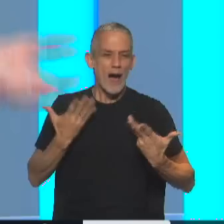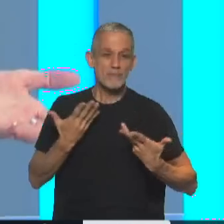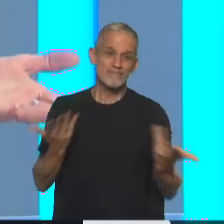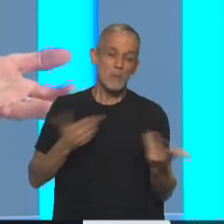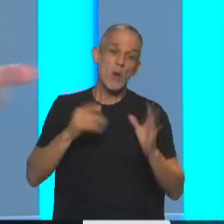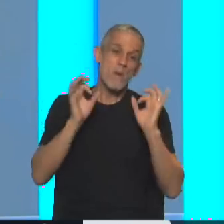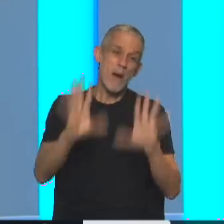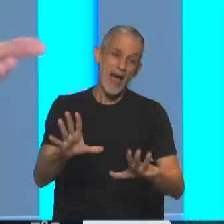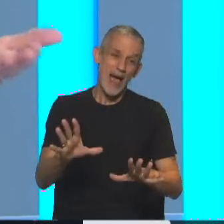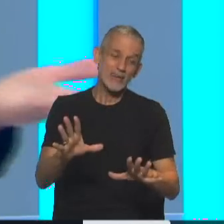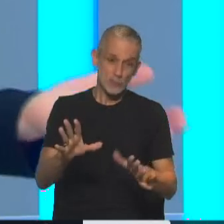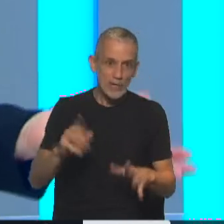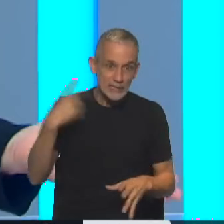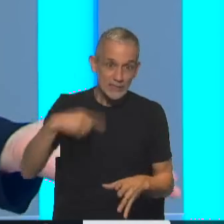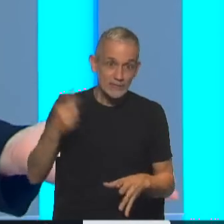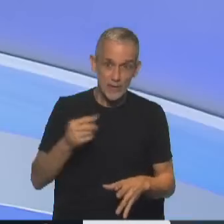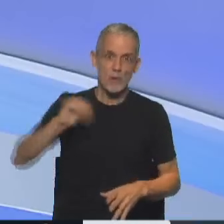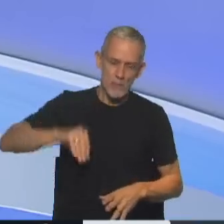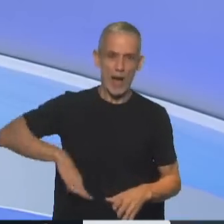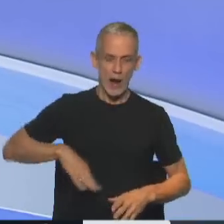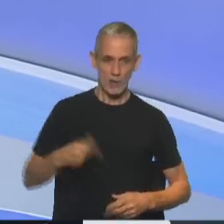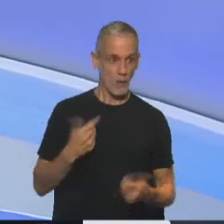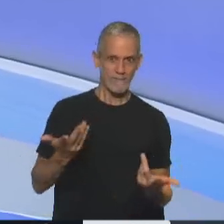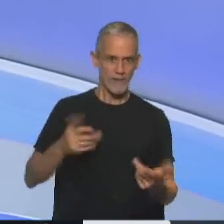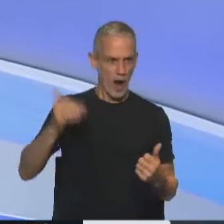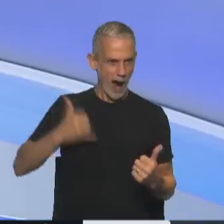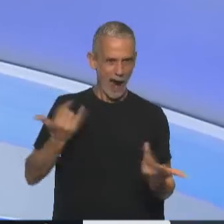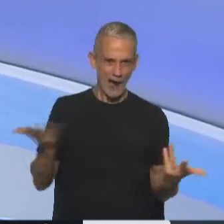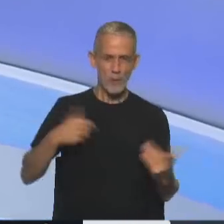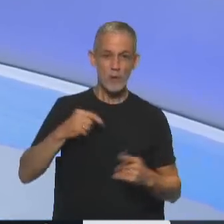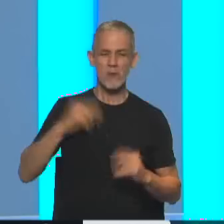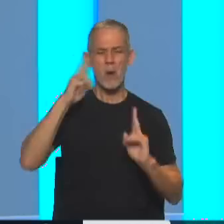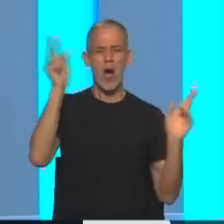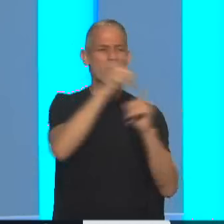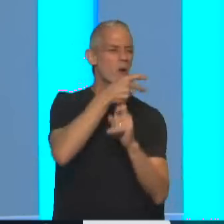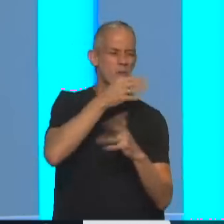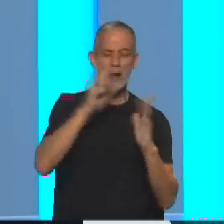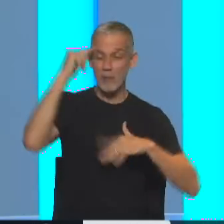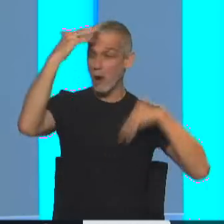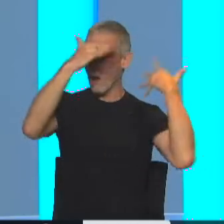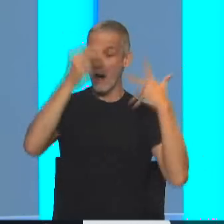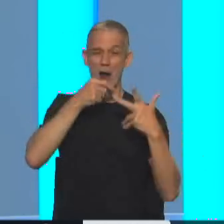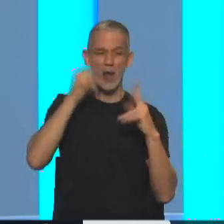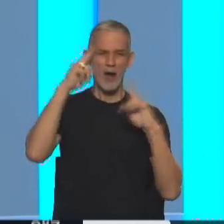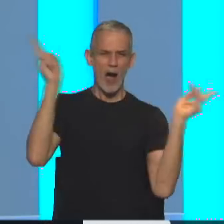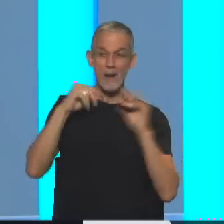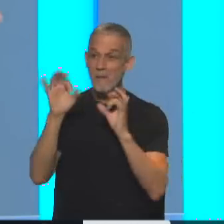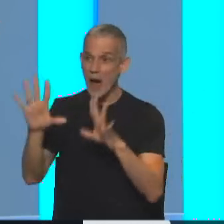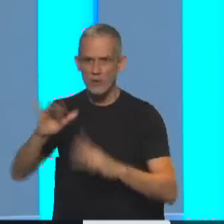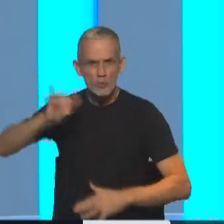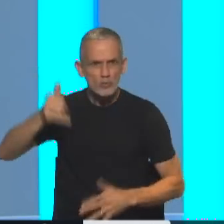eso en vacaciones generalmente tenemos más ganas, esta es la verdad, porque estamos sin problemas, sin nada que nos rodea, entonces decir, ah, en vacaciones